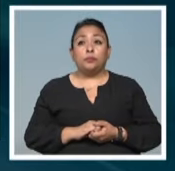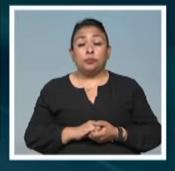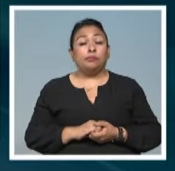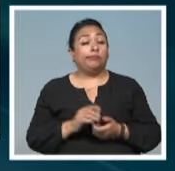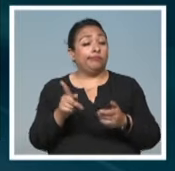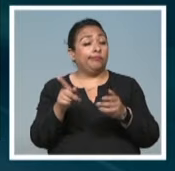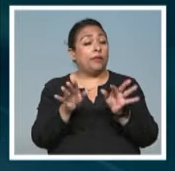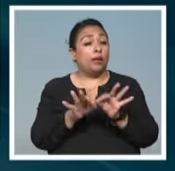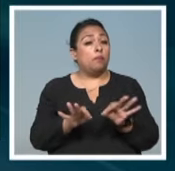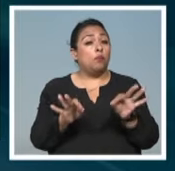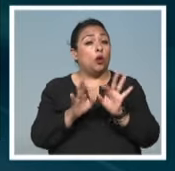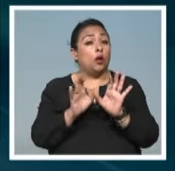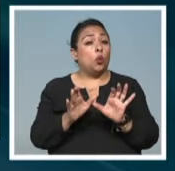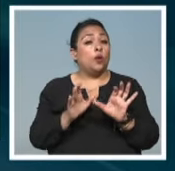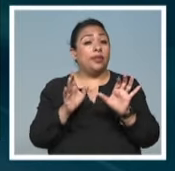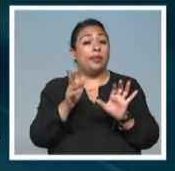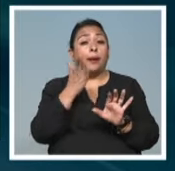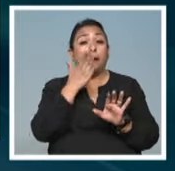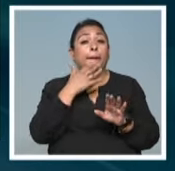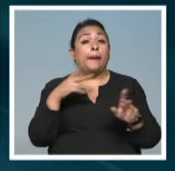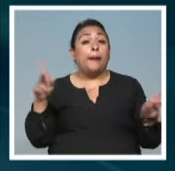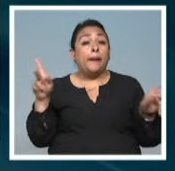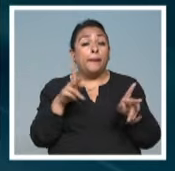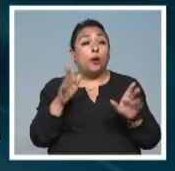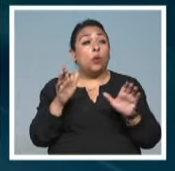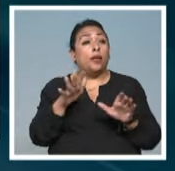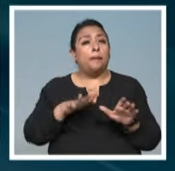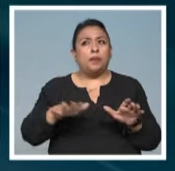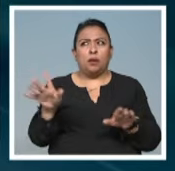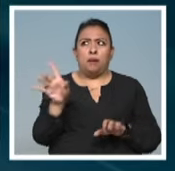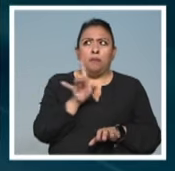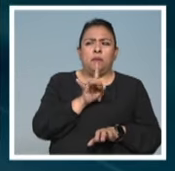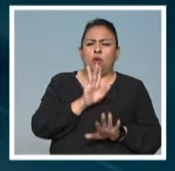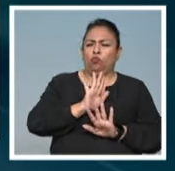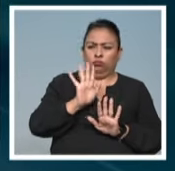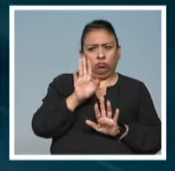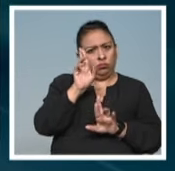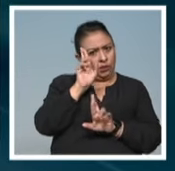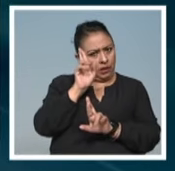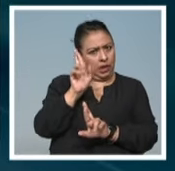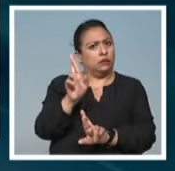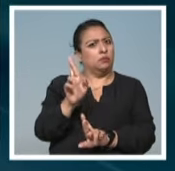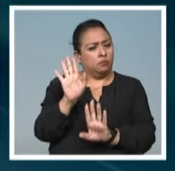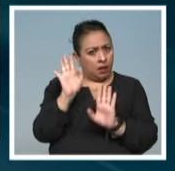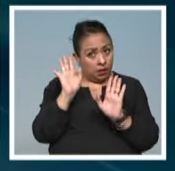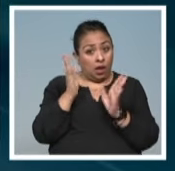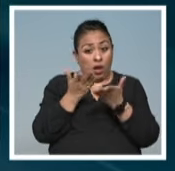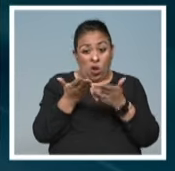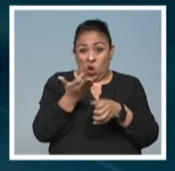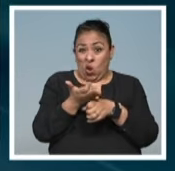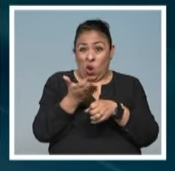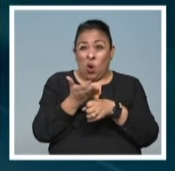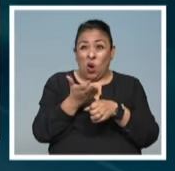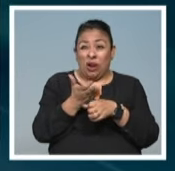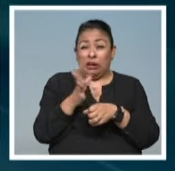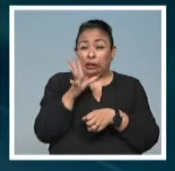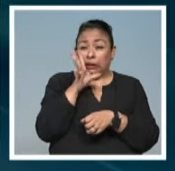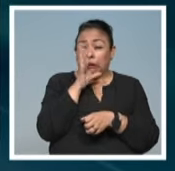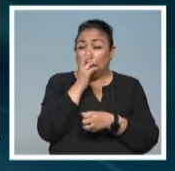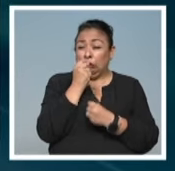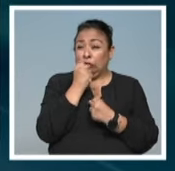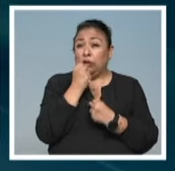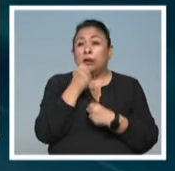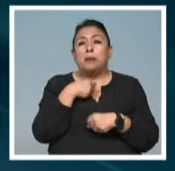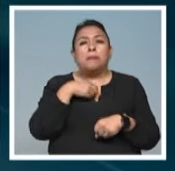Fundamental cuidar a las abejas, cuidar al medio ambiente, no hay que tenerles miedo, hay que respetarlas y ahorita que ha estado haciendo tanto calor,